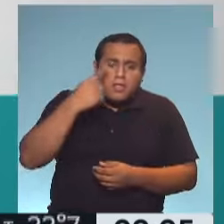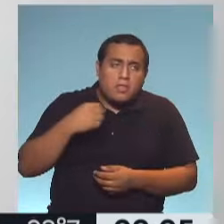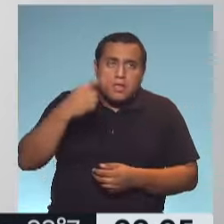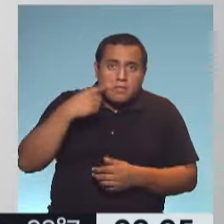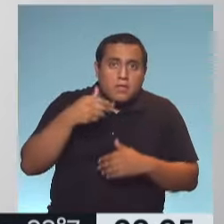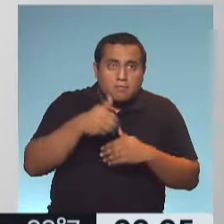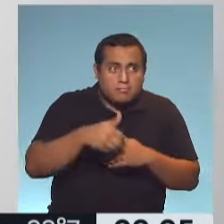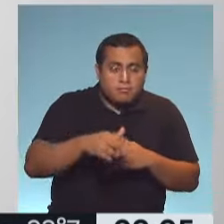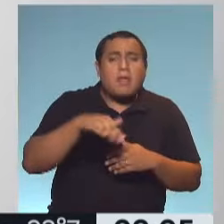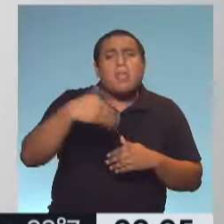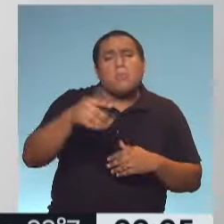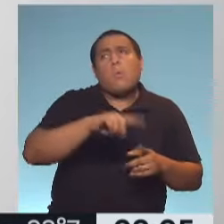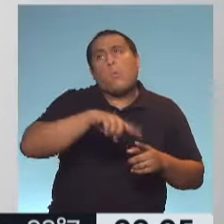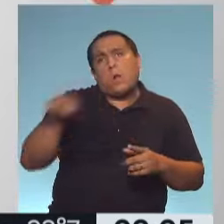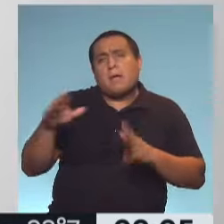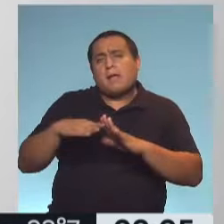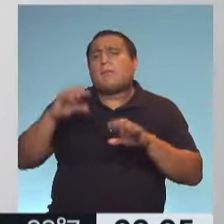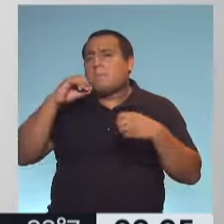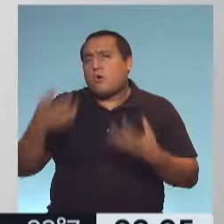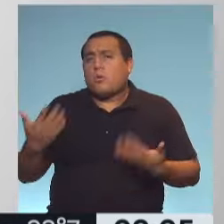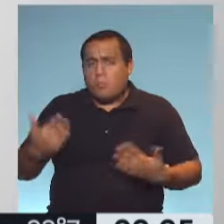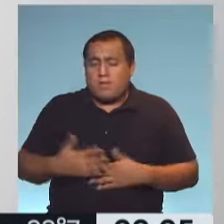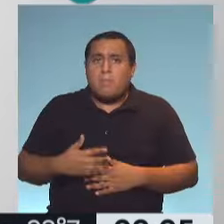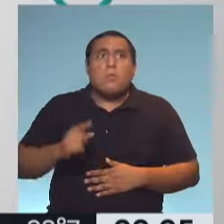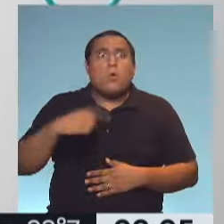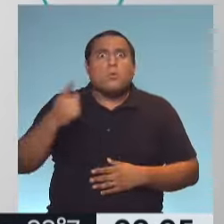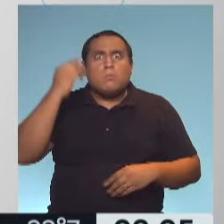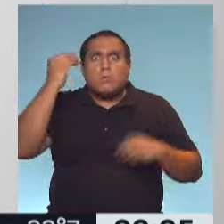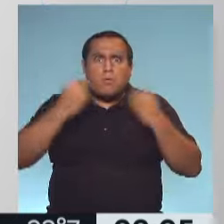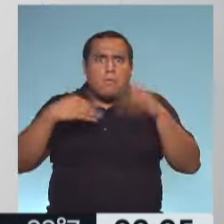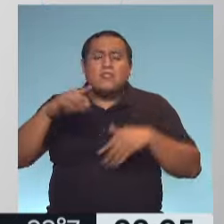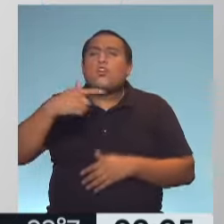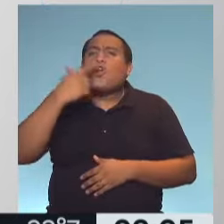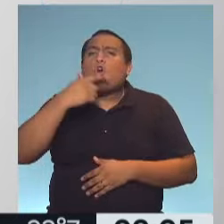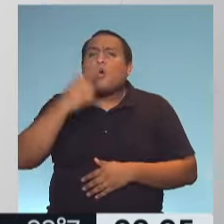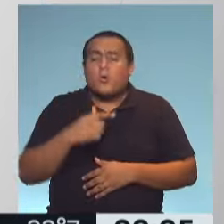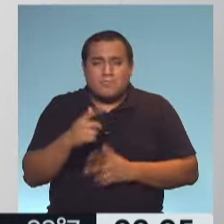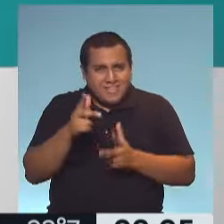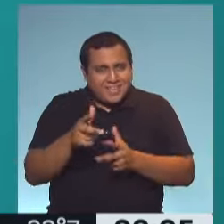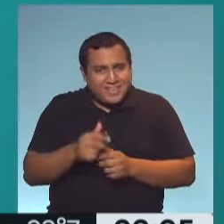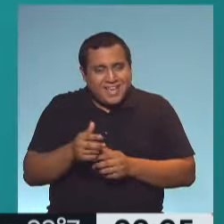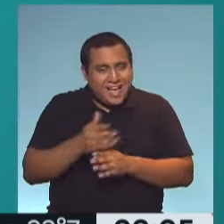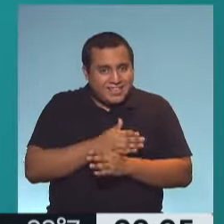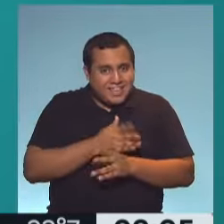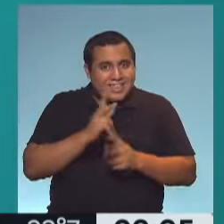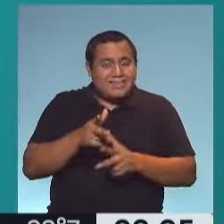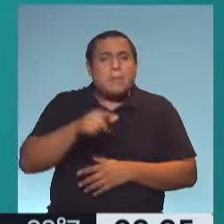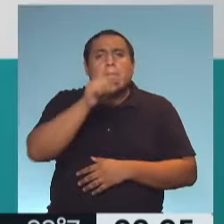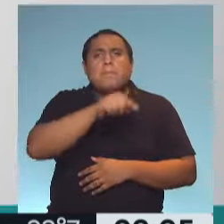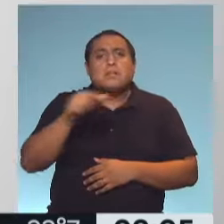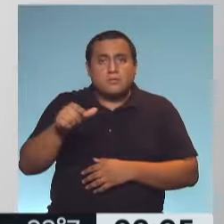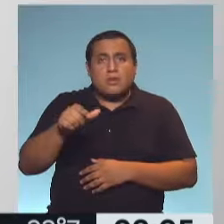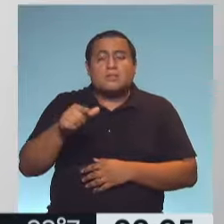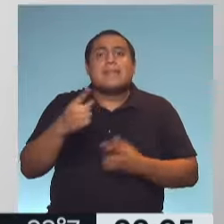después regresar a casa a recuperarse. Pero lo que más preocupa es el ladrillito rojo, que son, como dije al principio, las personas que van a